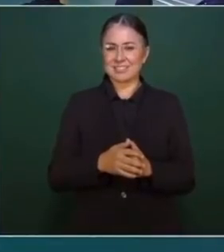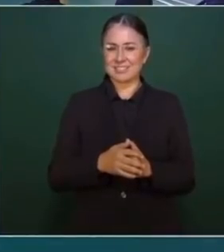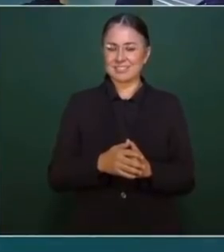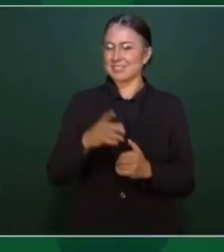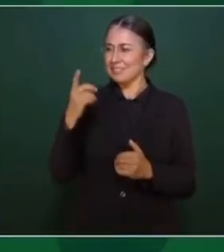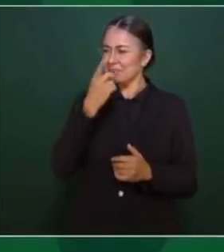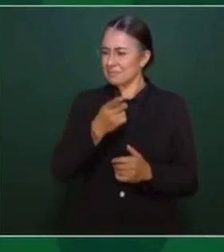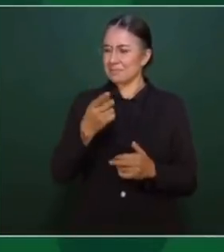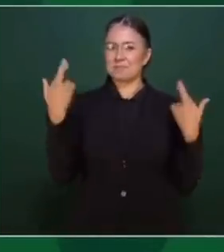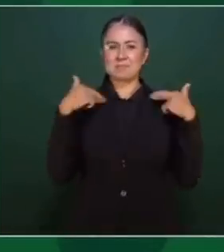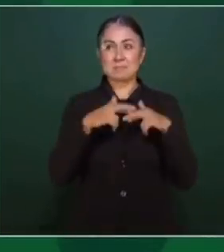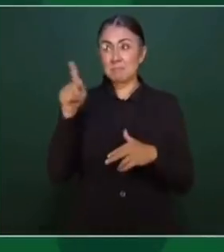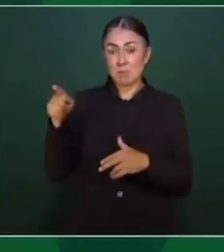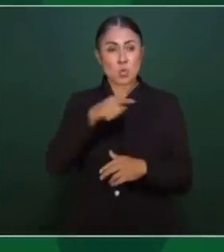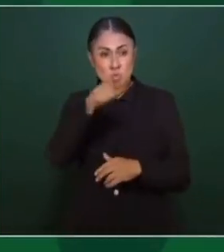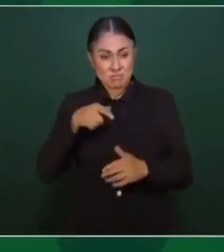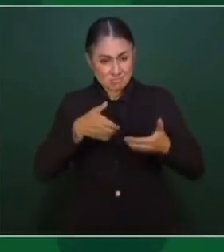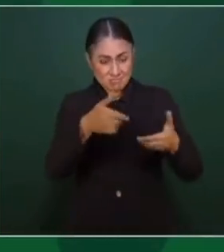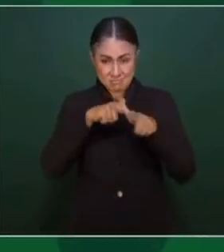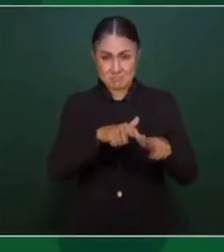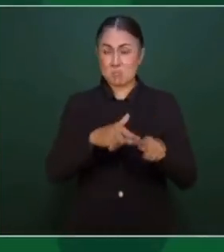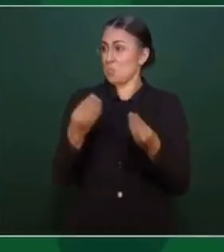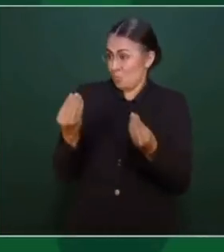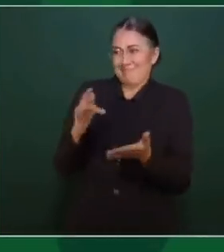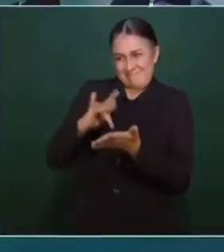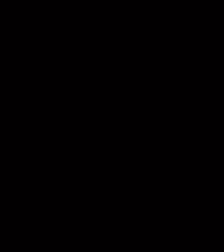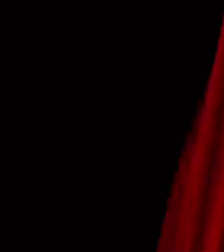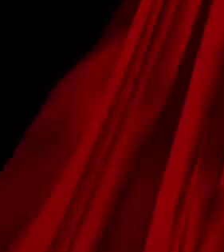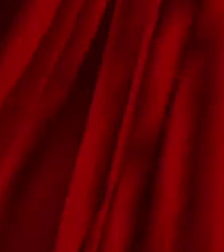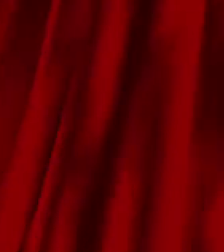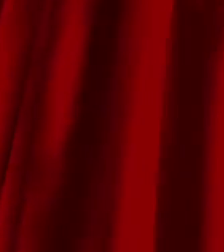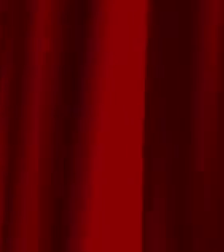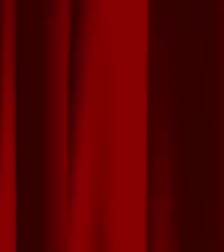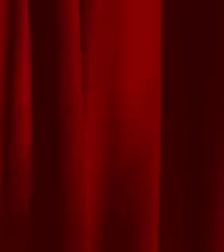como diría el maestro Pellicer, sigan su camino, yo ya me voy a desayunar. Muchas gracias. Adiós.